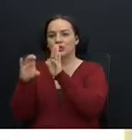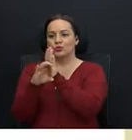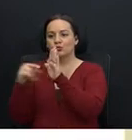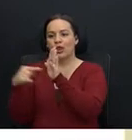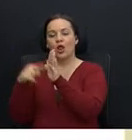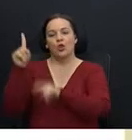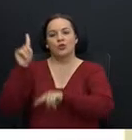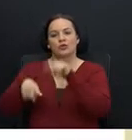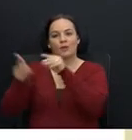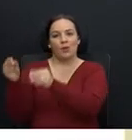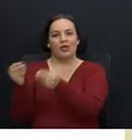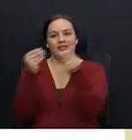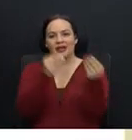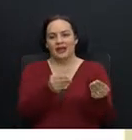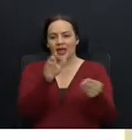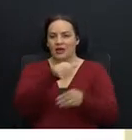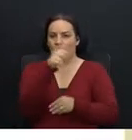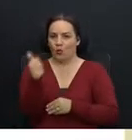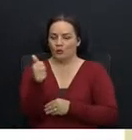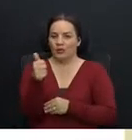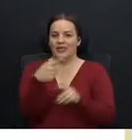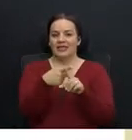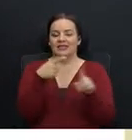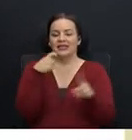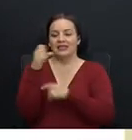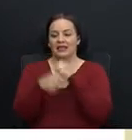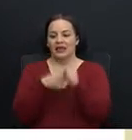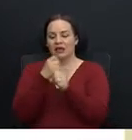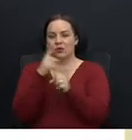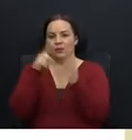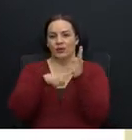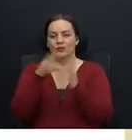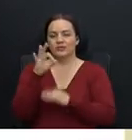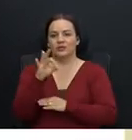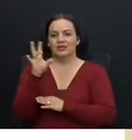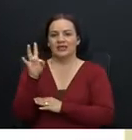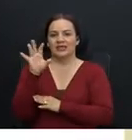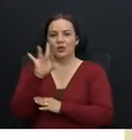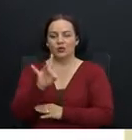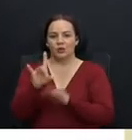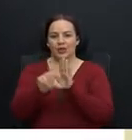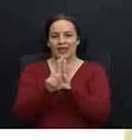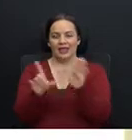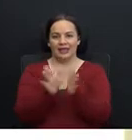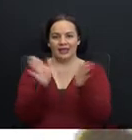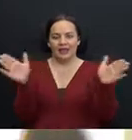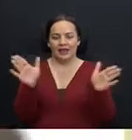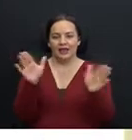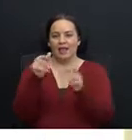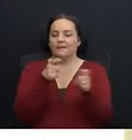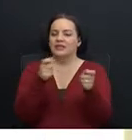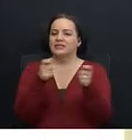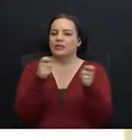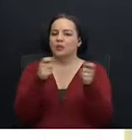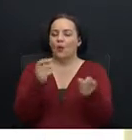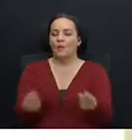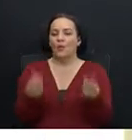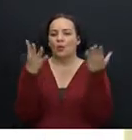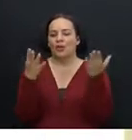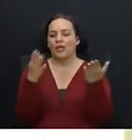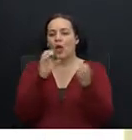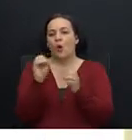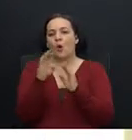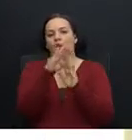desde el año de 1978 con la Ley General de Administración Pública el ordenamiento jurídico de Costa